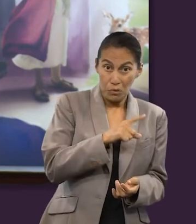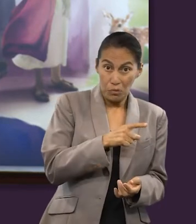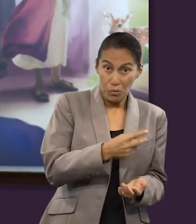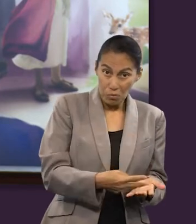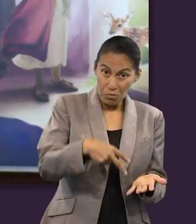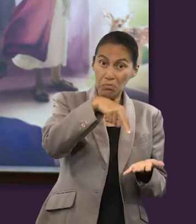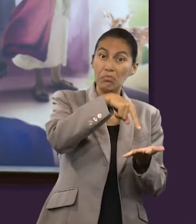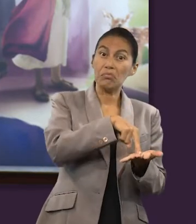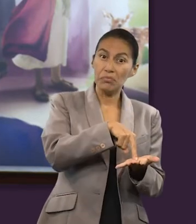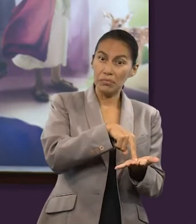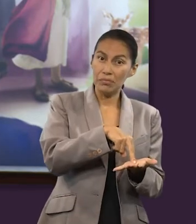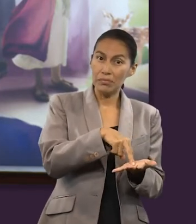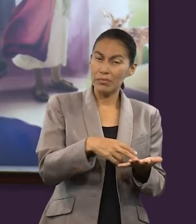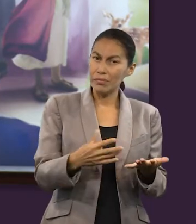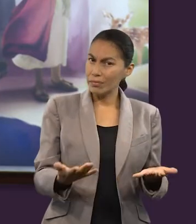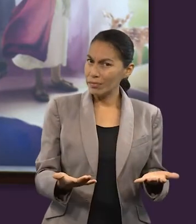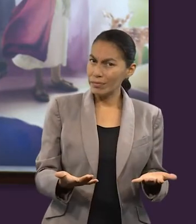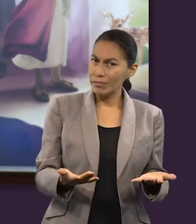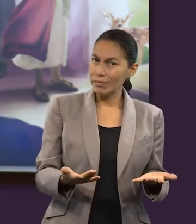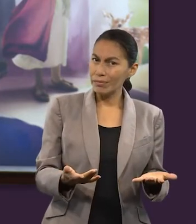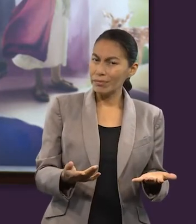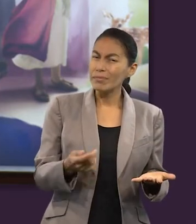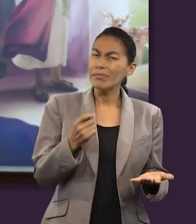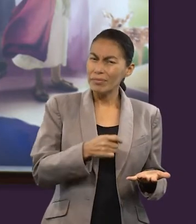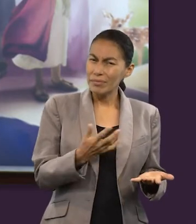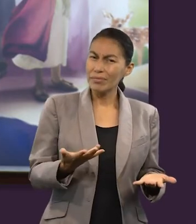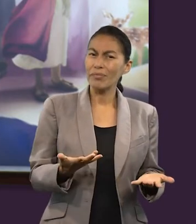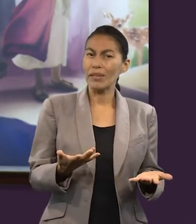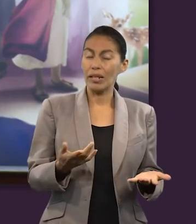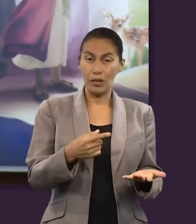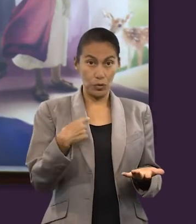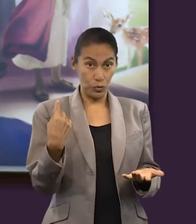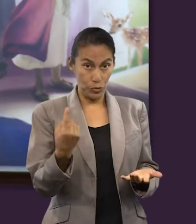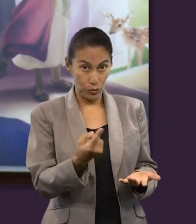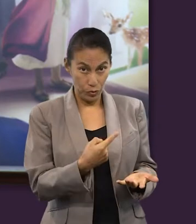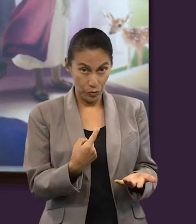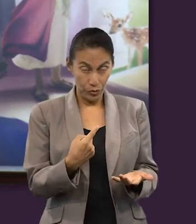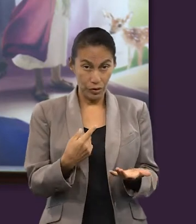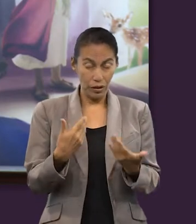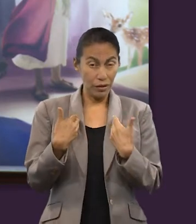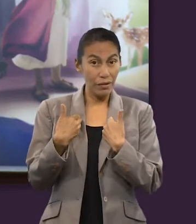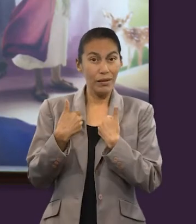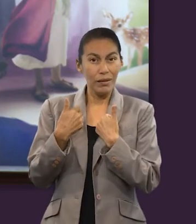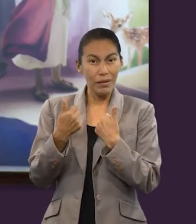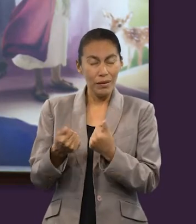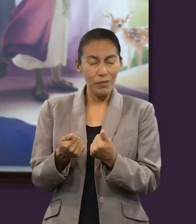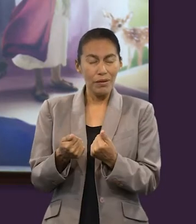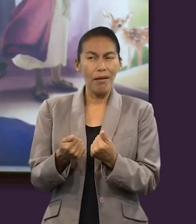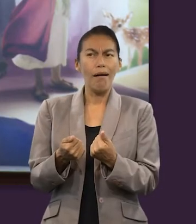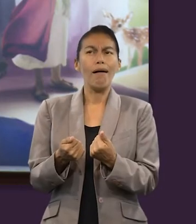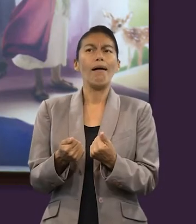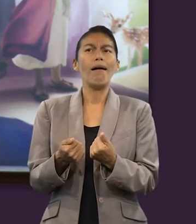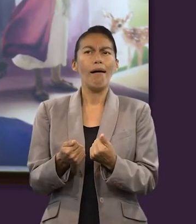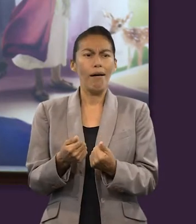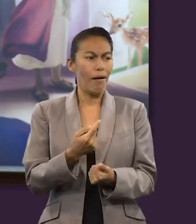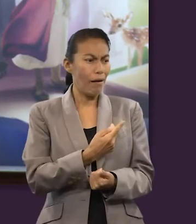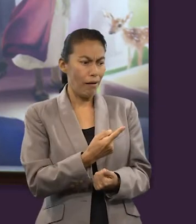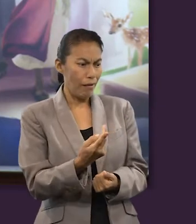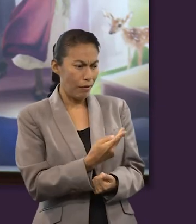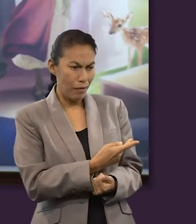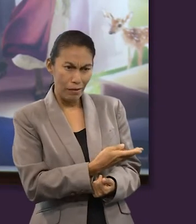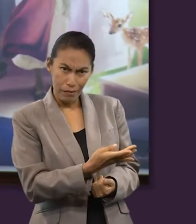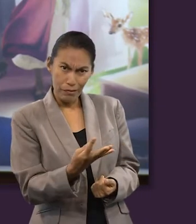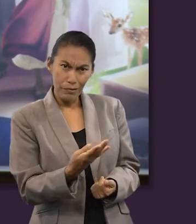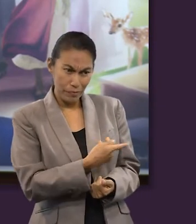mismo momento, es para que tengamos una primicia, para que tengamos